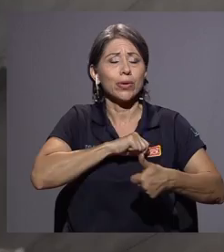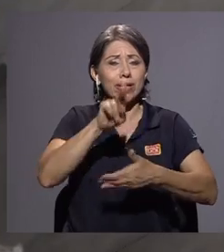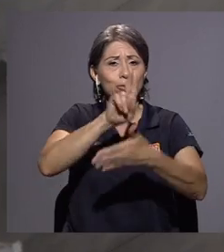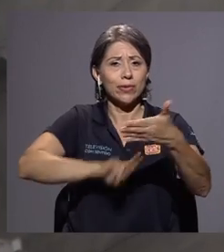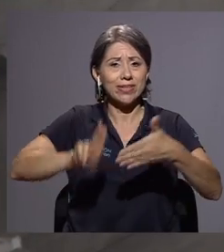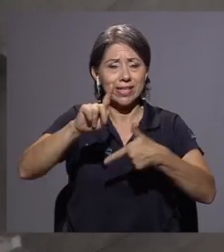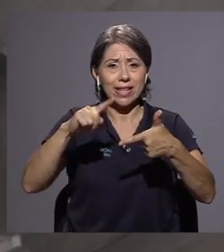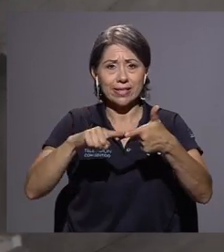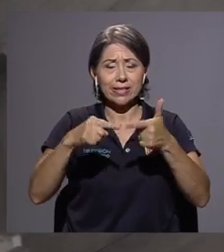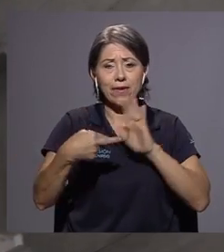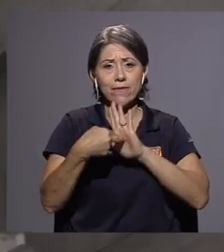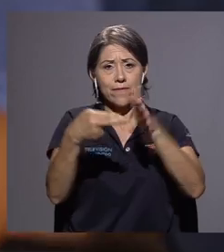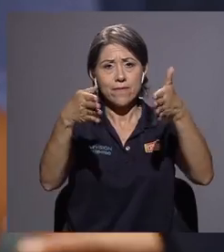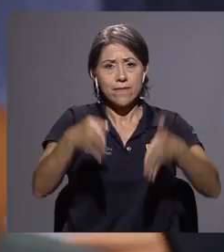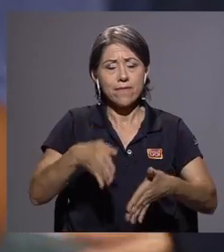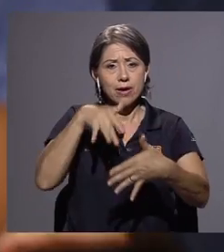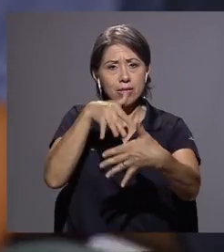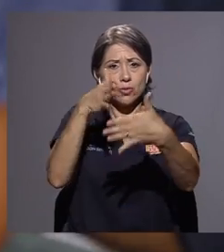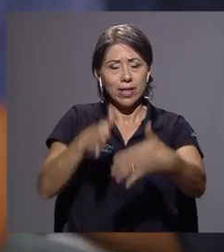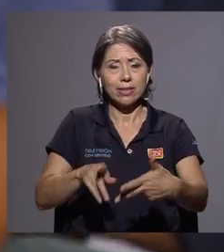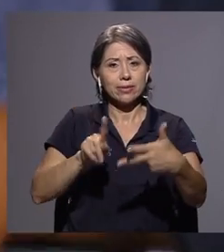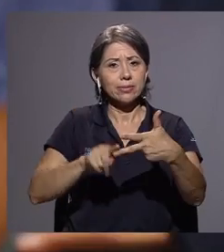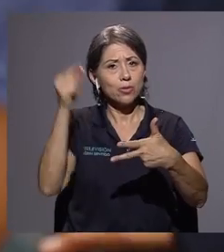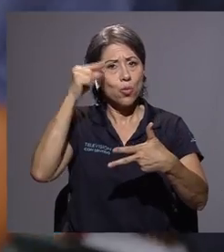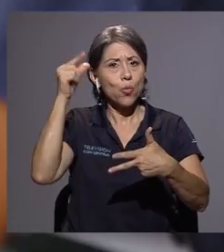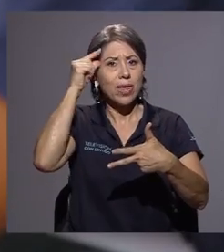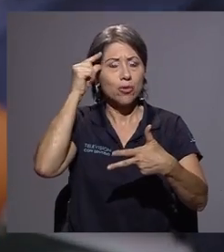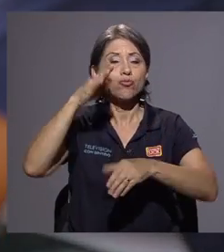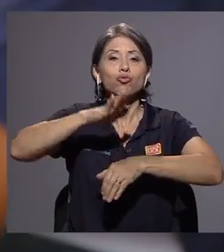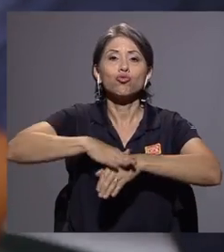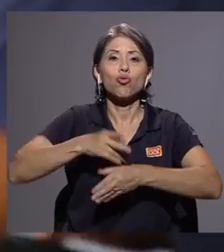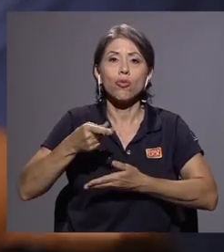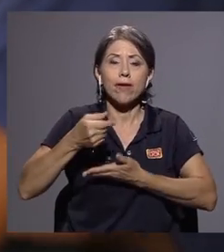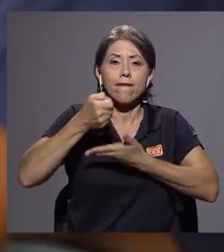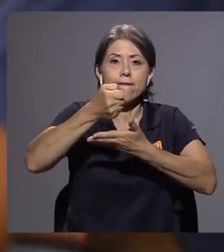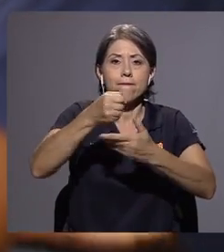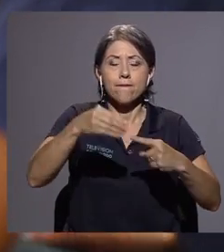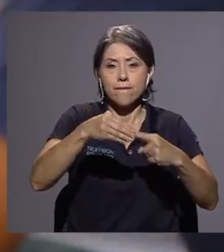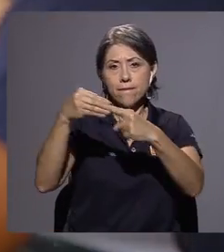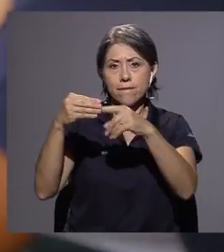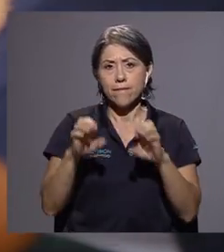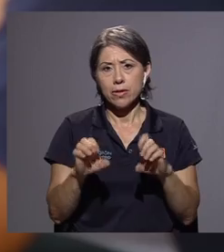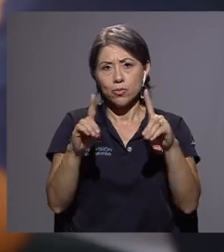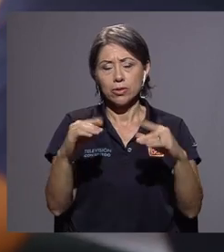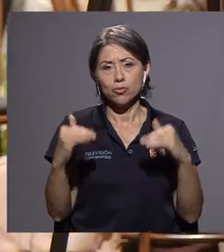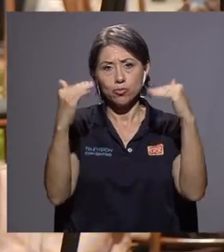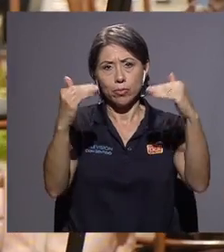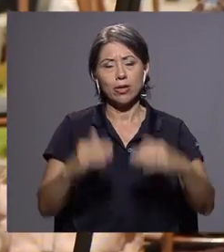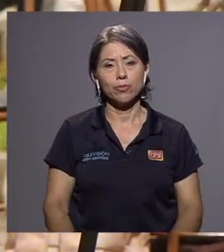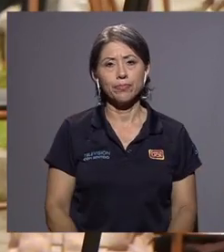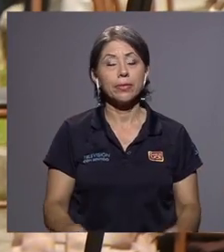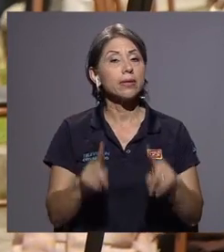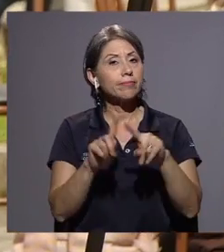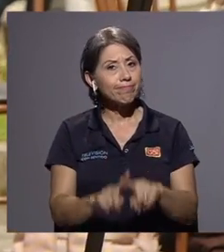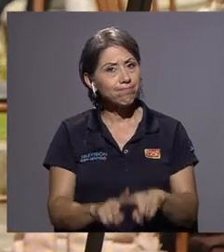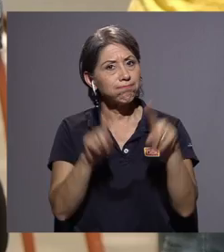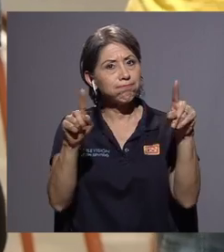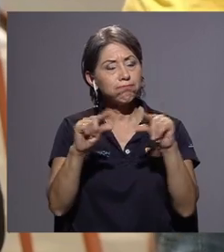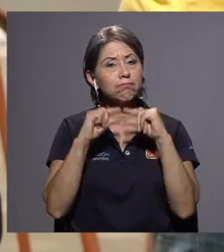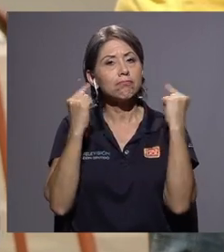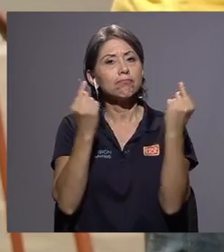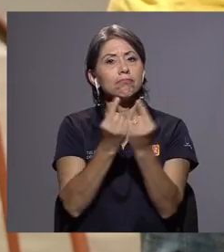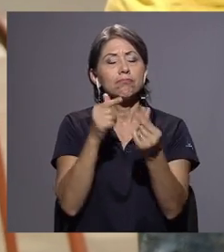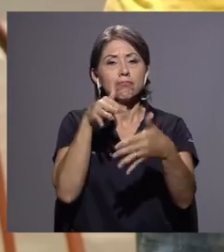universitarias, las representaciones estudiantiles y el gobierno con respecto al Fondo Especial para la Educación Superior. Sin embargo,